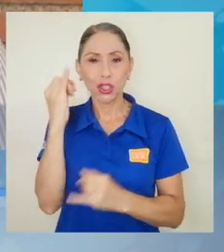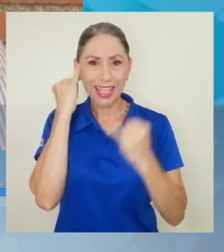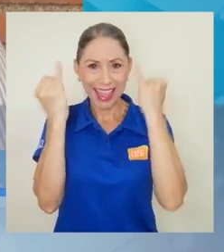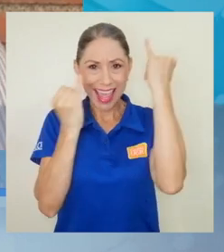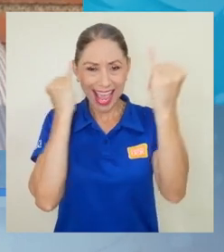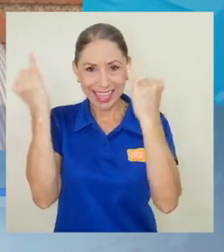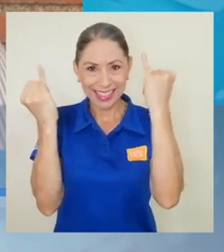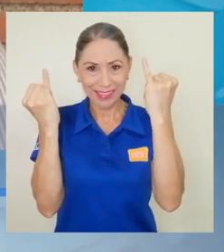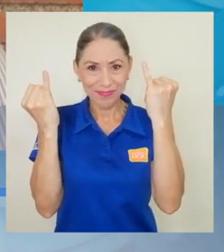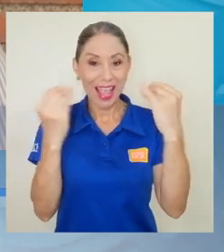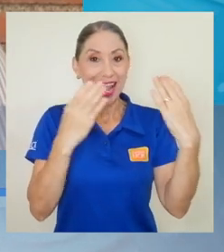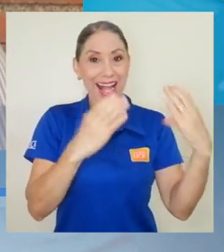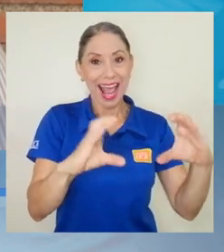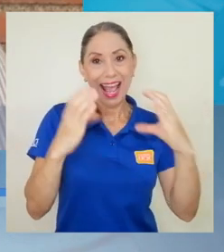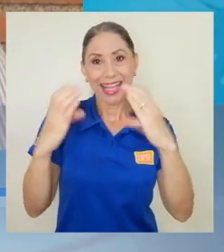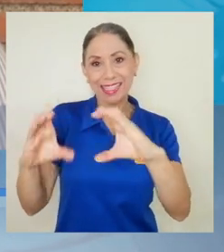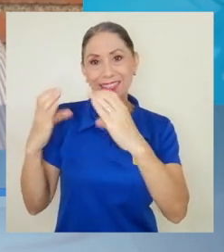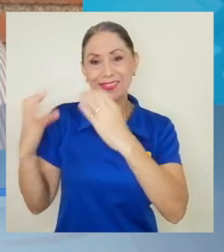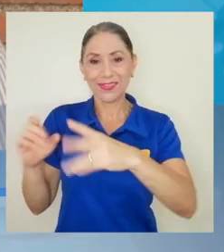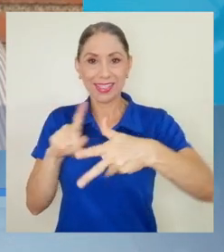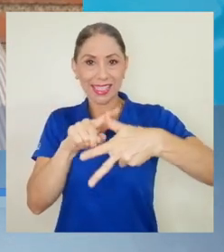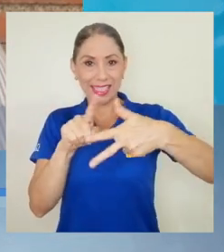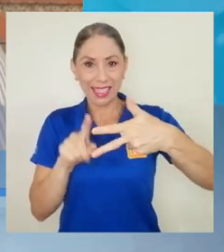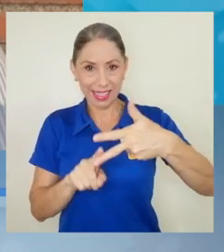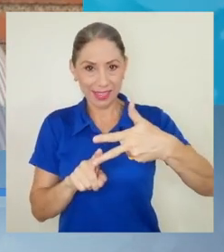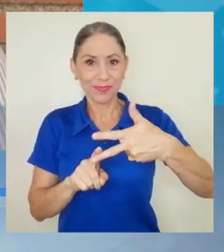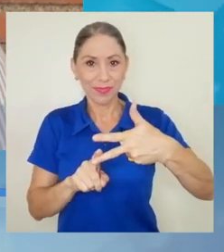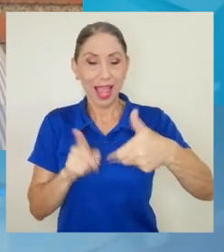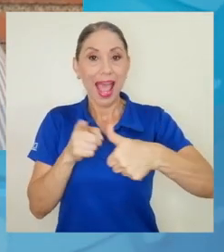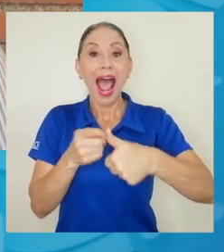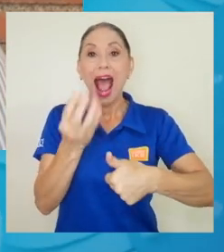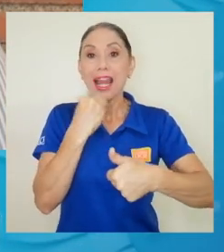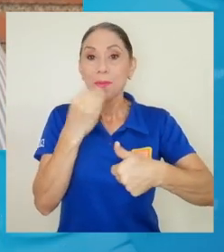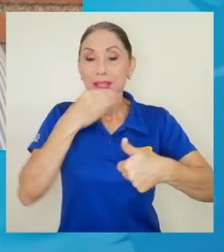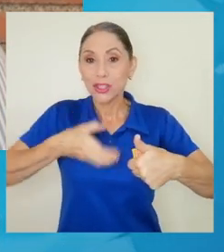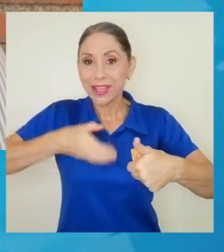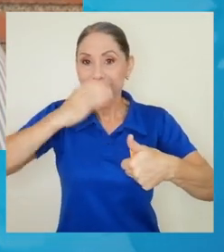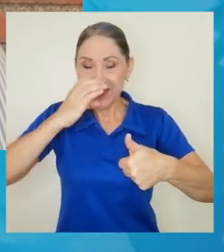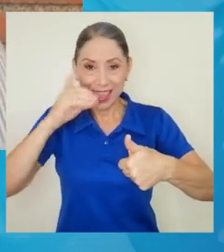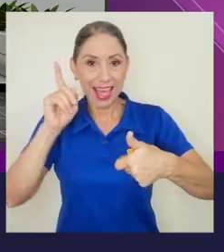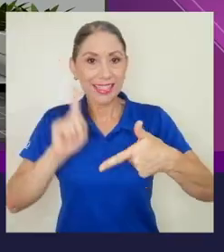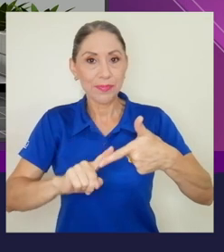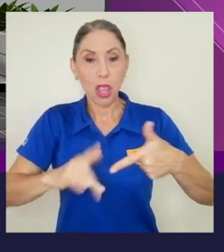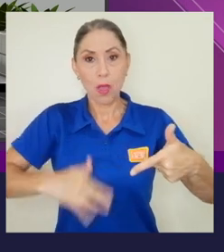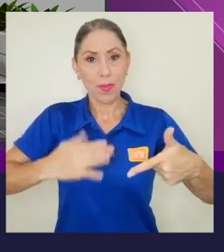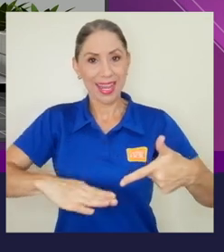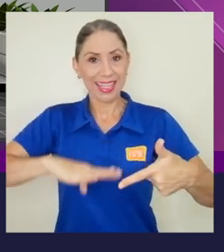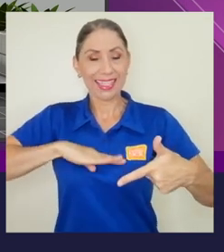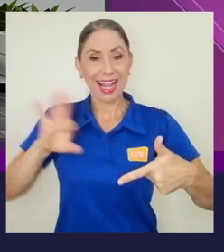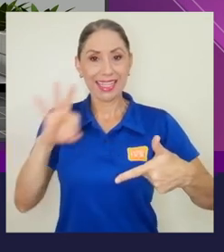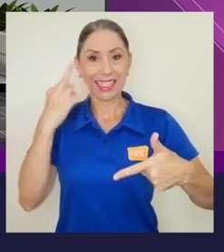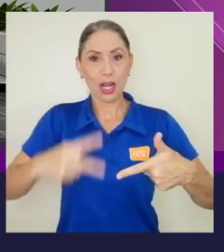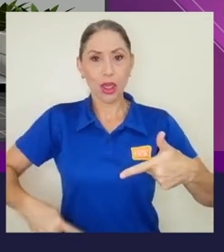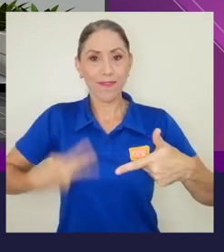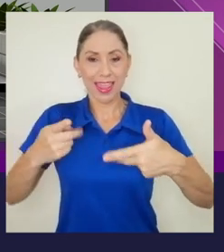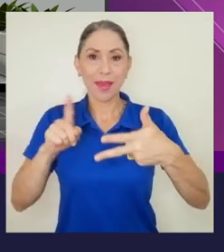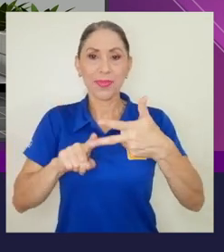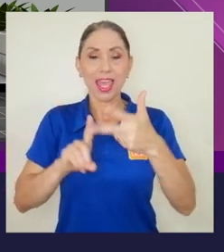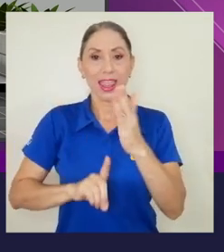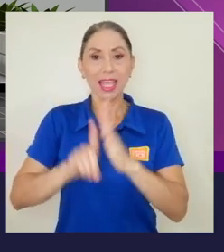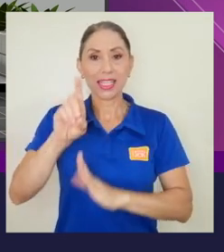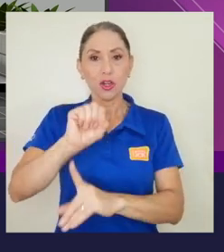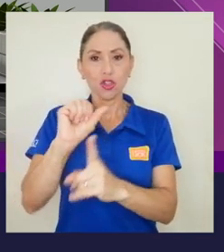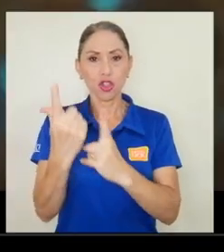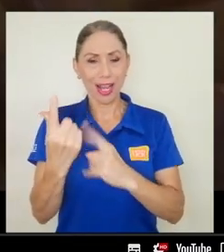clasificadas en tres categorías, alimentos y bebidas, bienestar y estilo de vida y